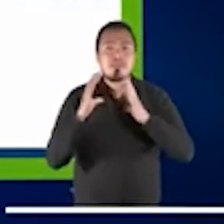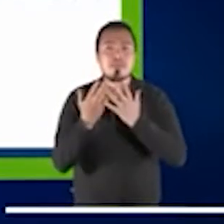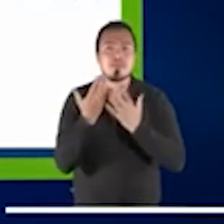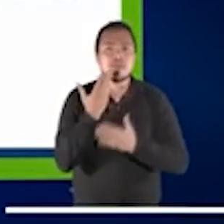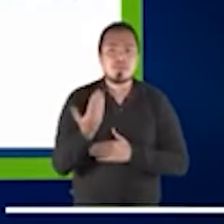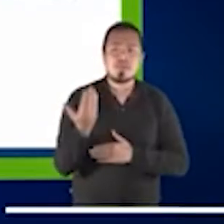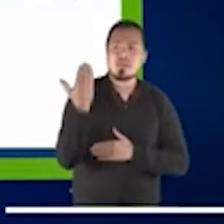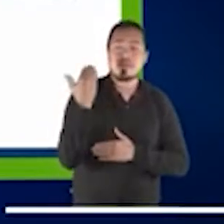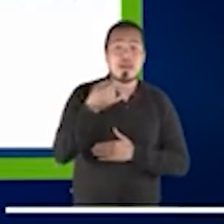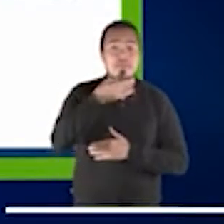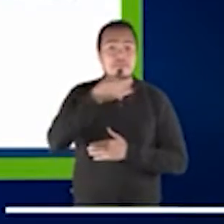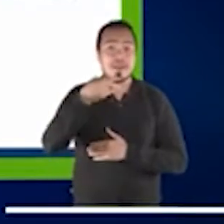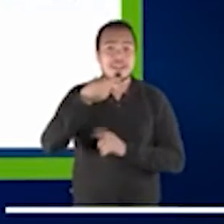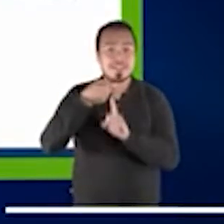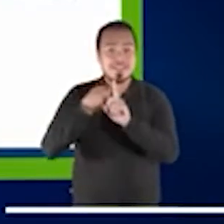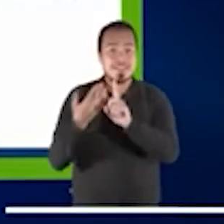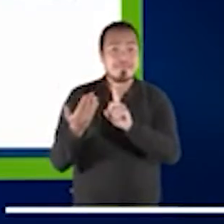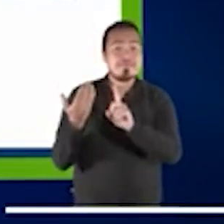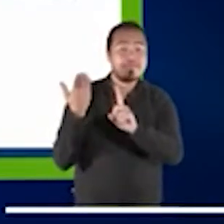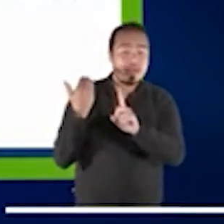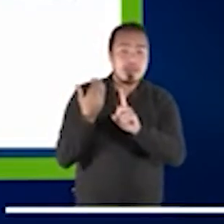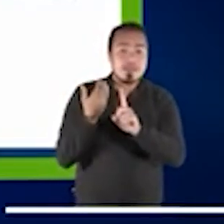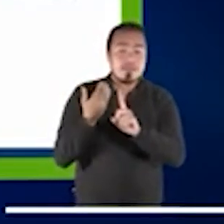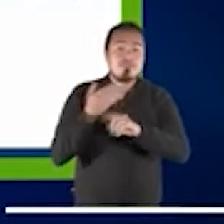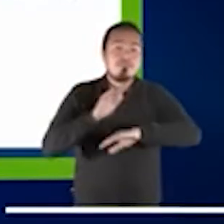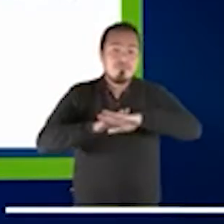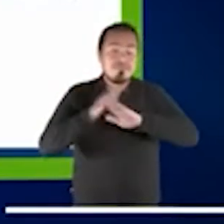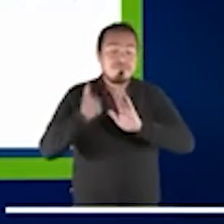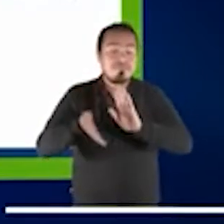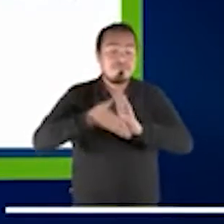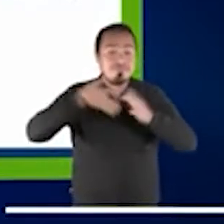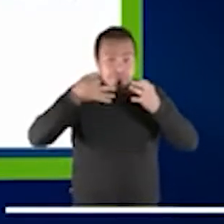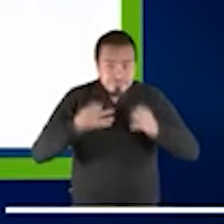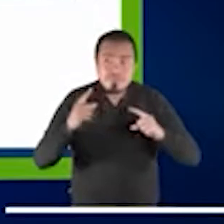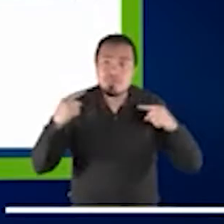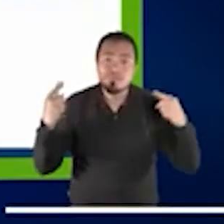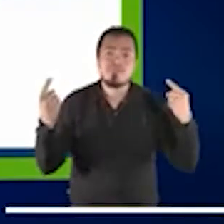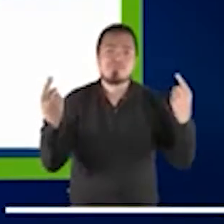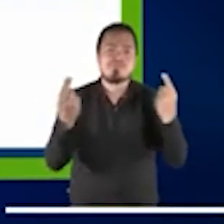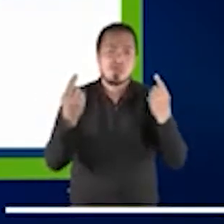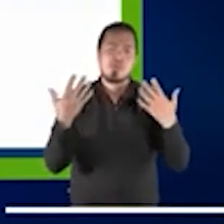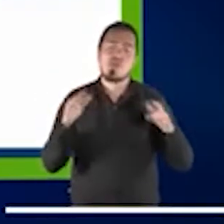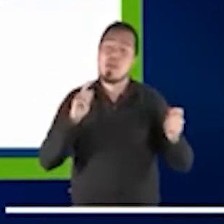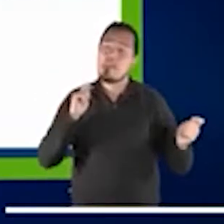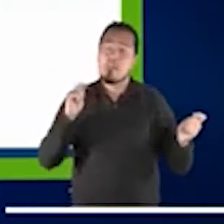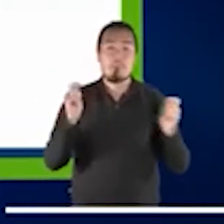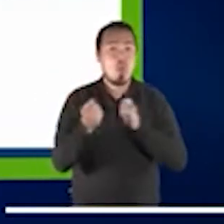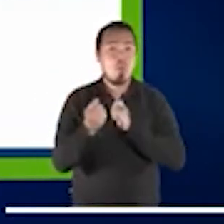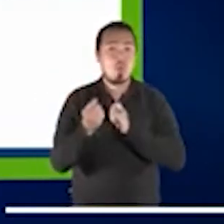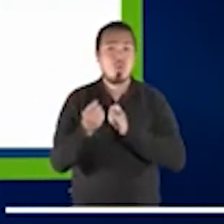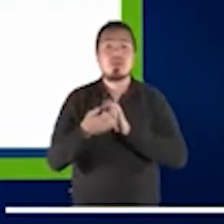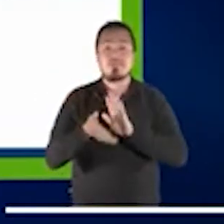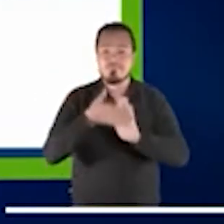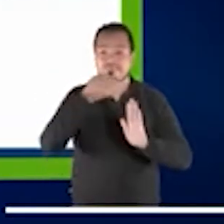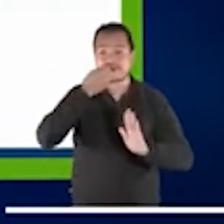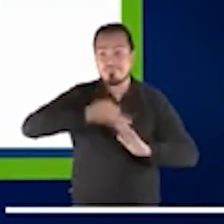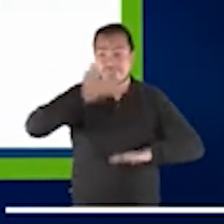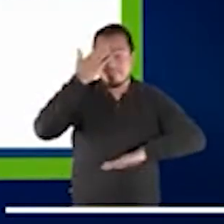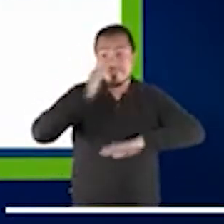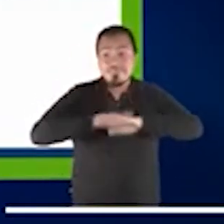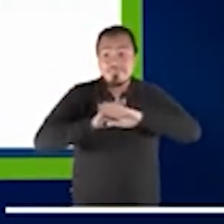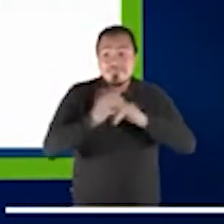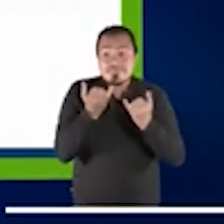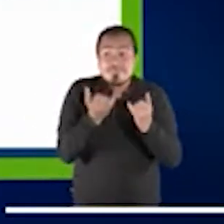pasado, la realidad que hemos conocido ha cambiado fundamentalmente y vivimos unas